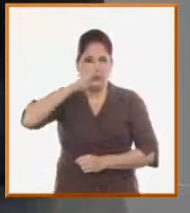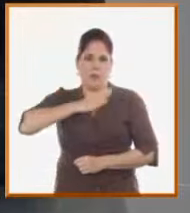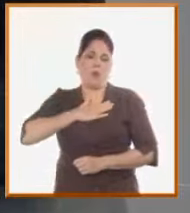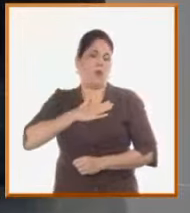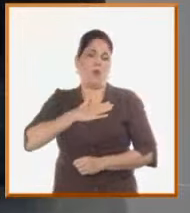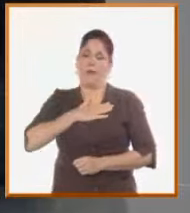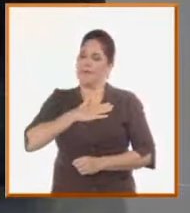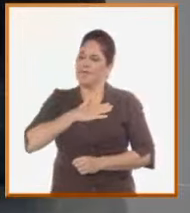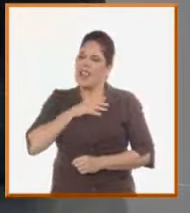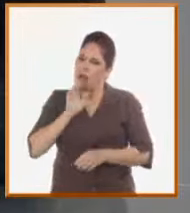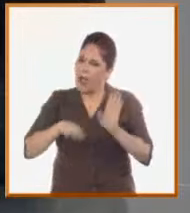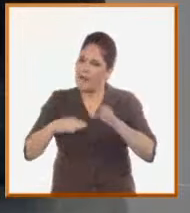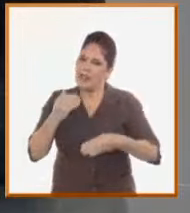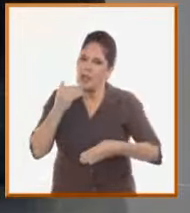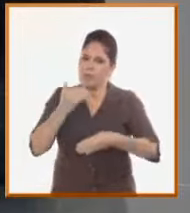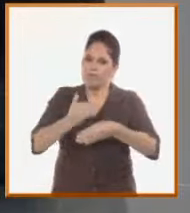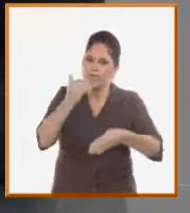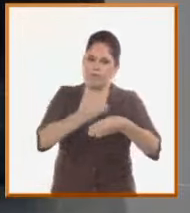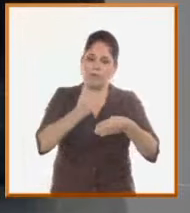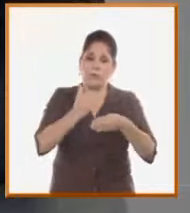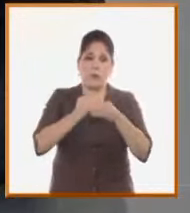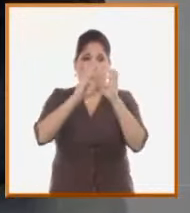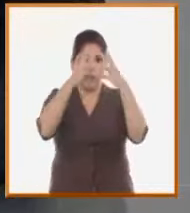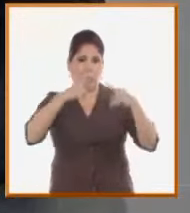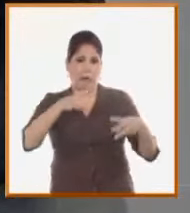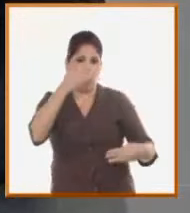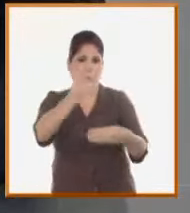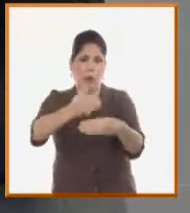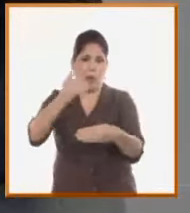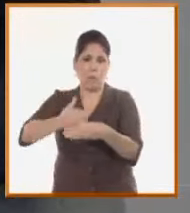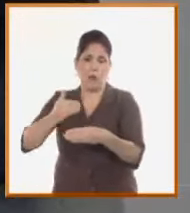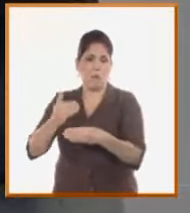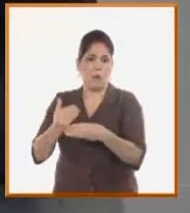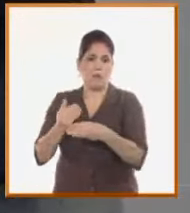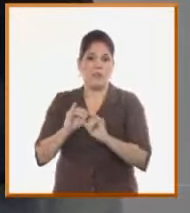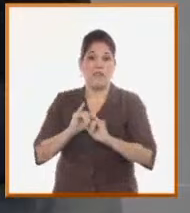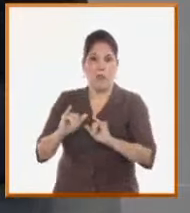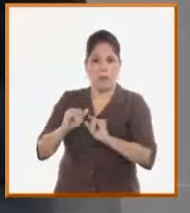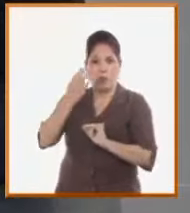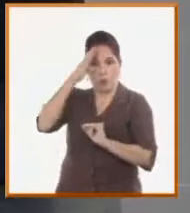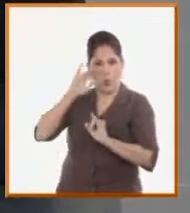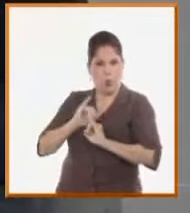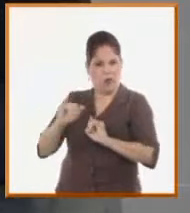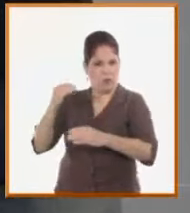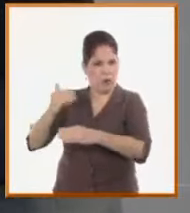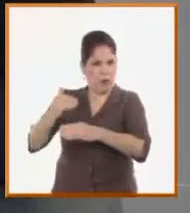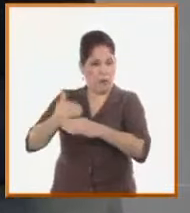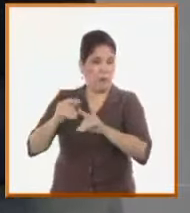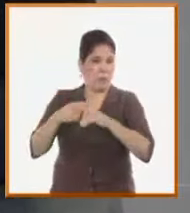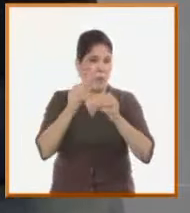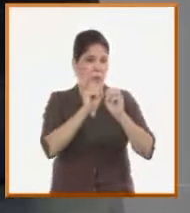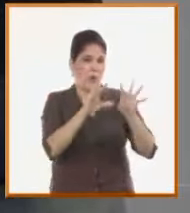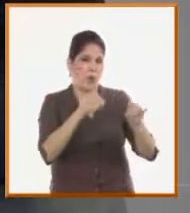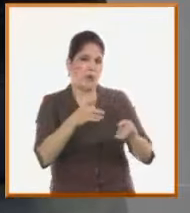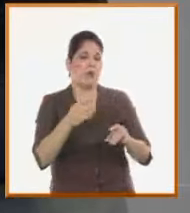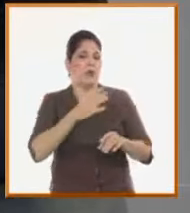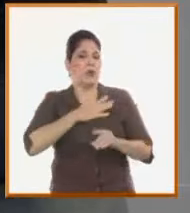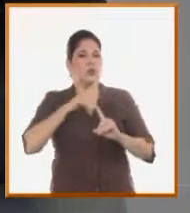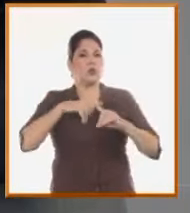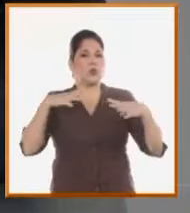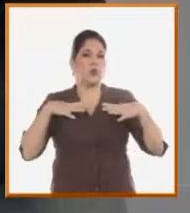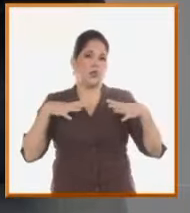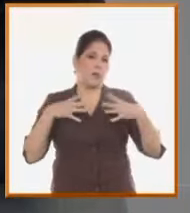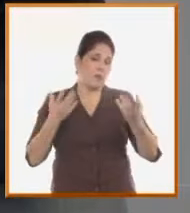Obstaculizan el empleo de las redes sociales y canales de información para promocionar el producto turístico